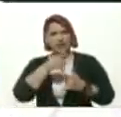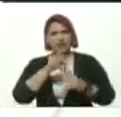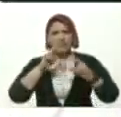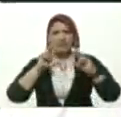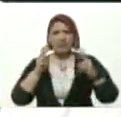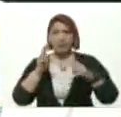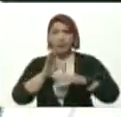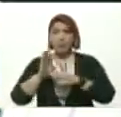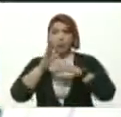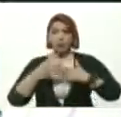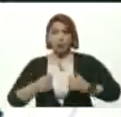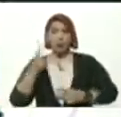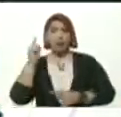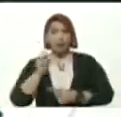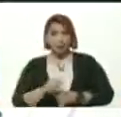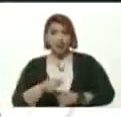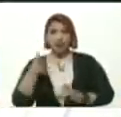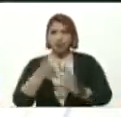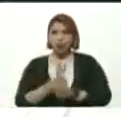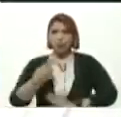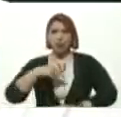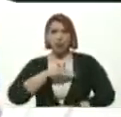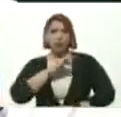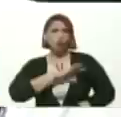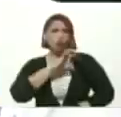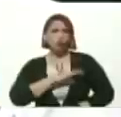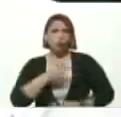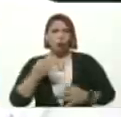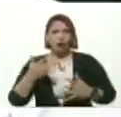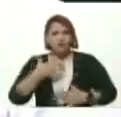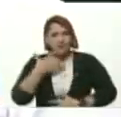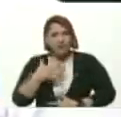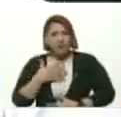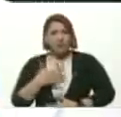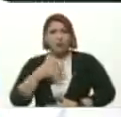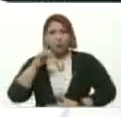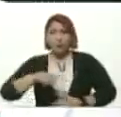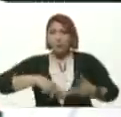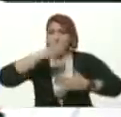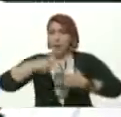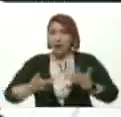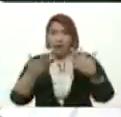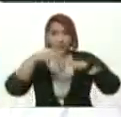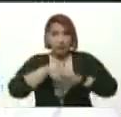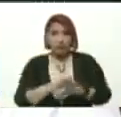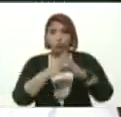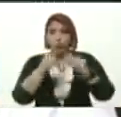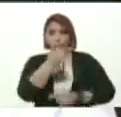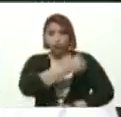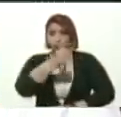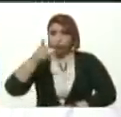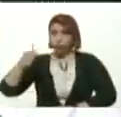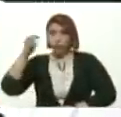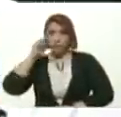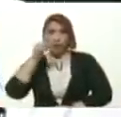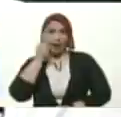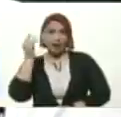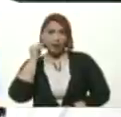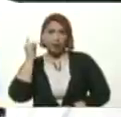bioseguridad También tiene que ver Con lo socio afectivo Y bueno El plan es integral Y todos los maestros Y las maestras